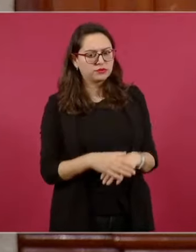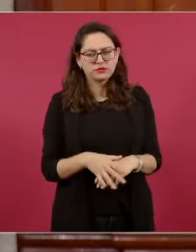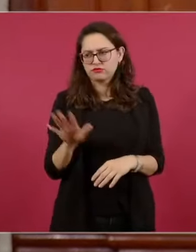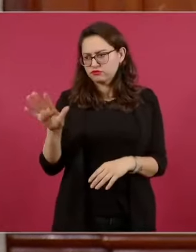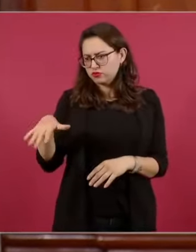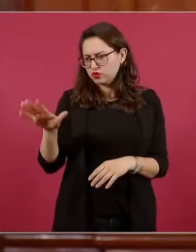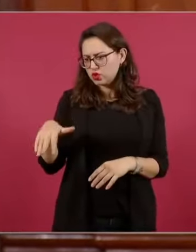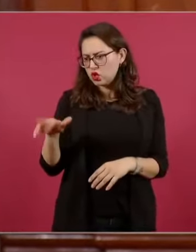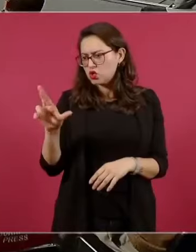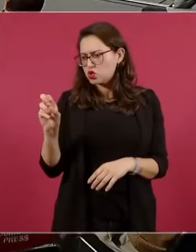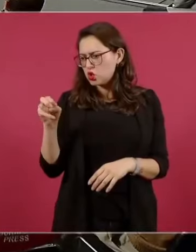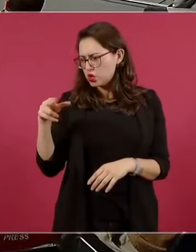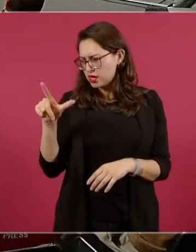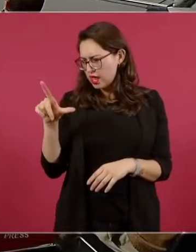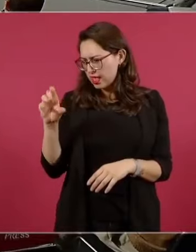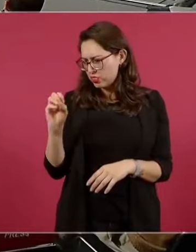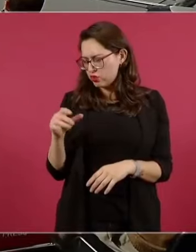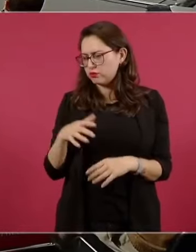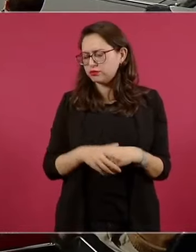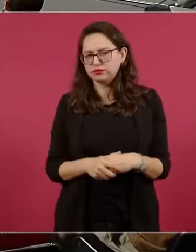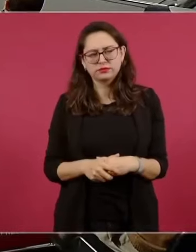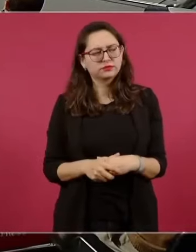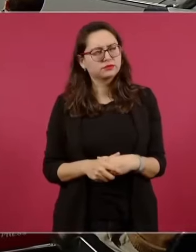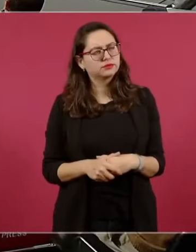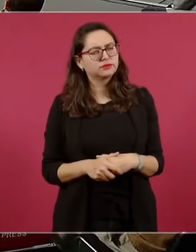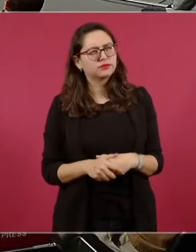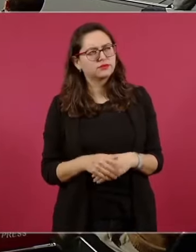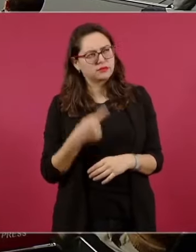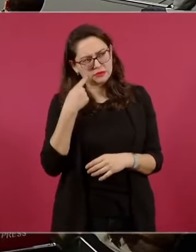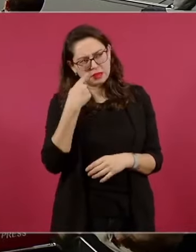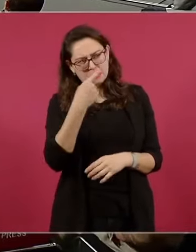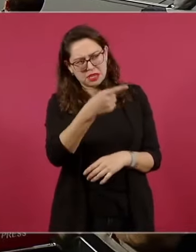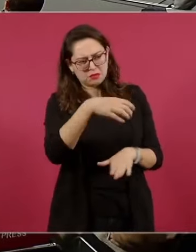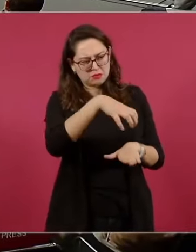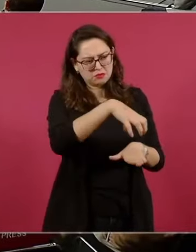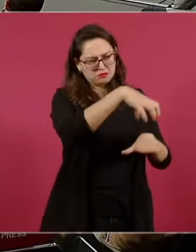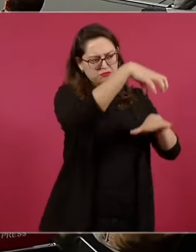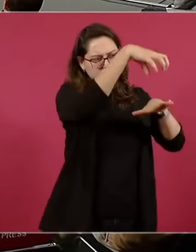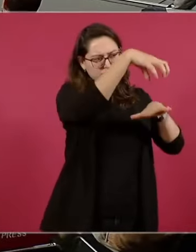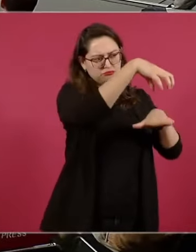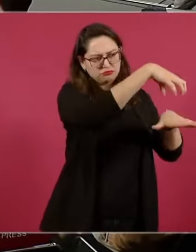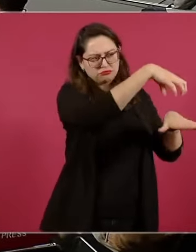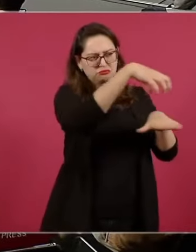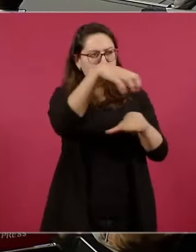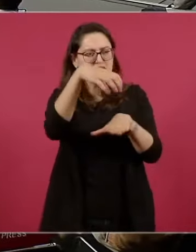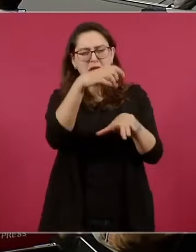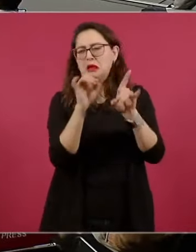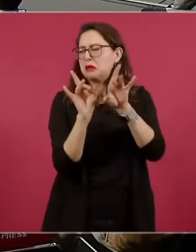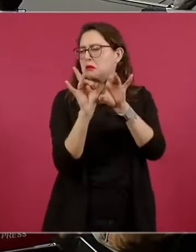Rolando, digo, ¿qué pasaría si se vence,